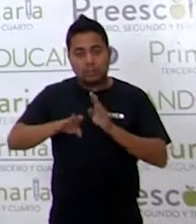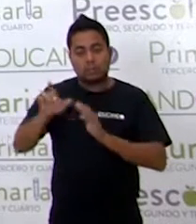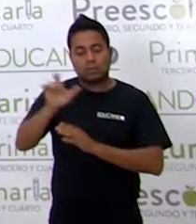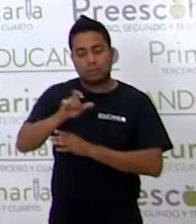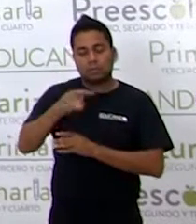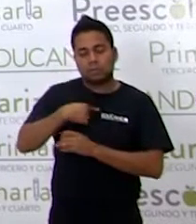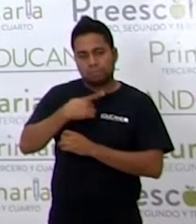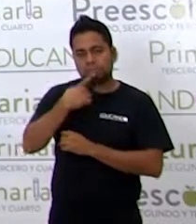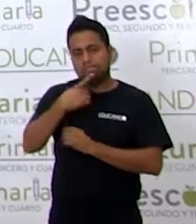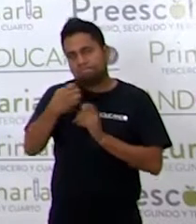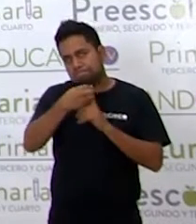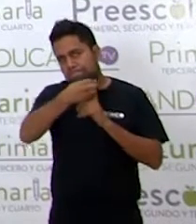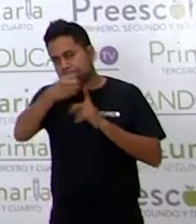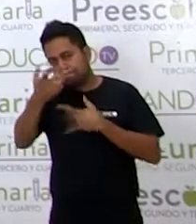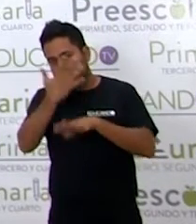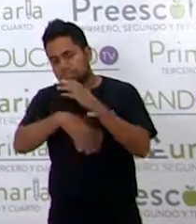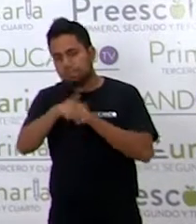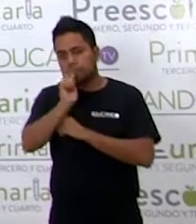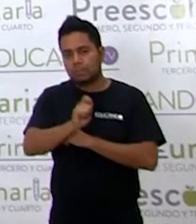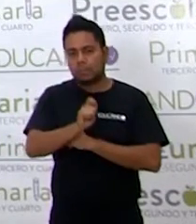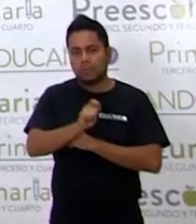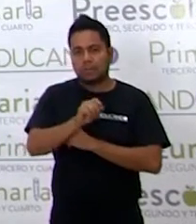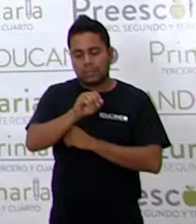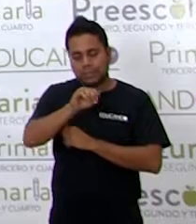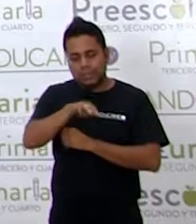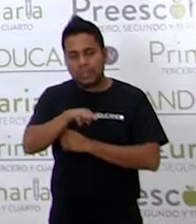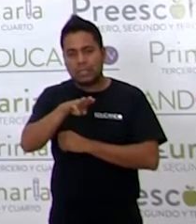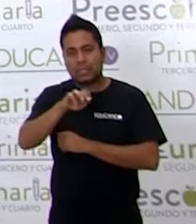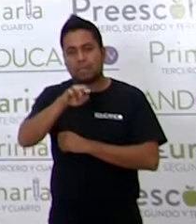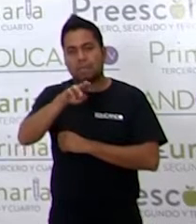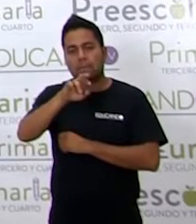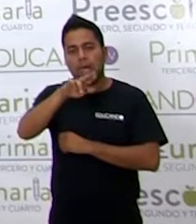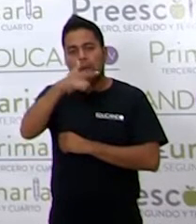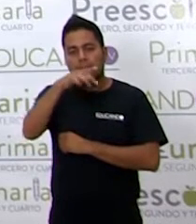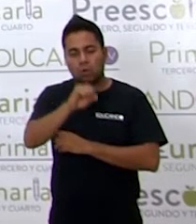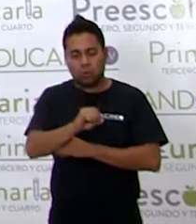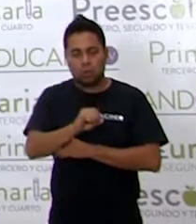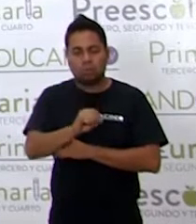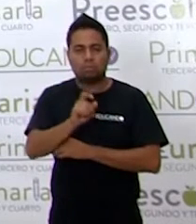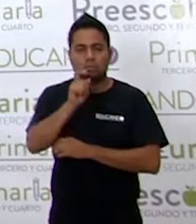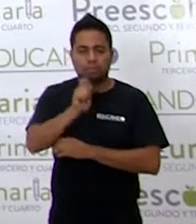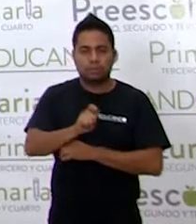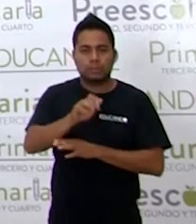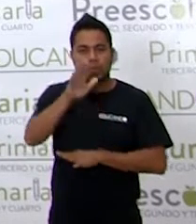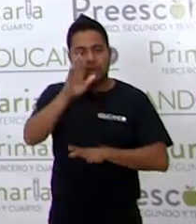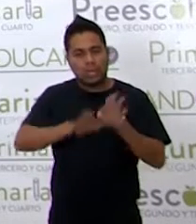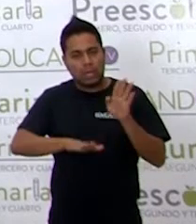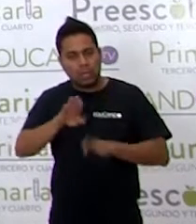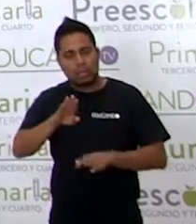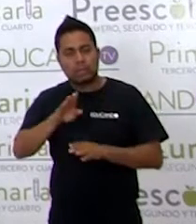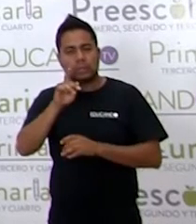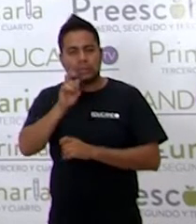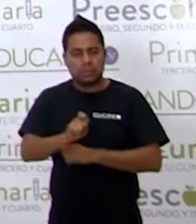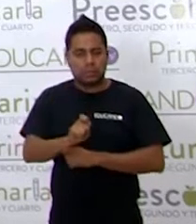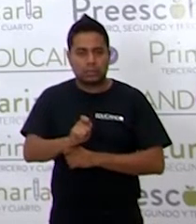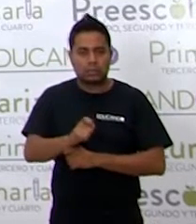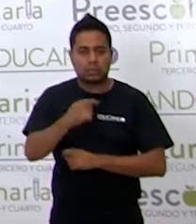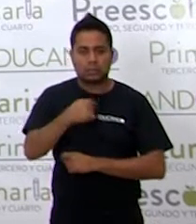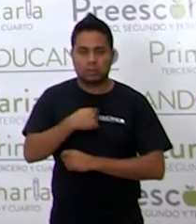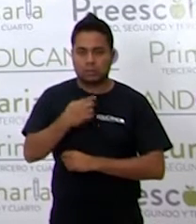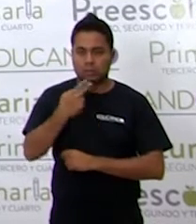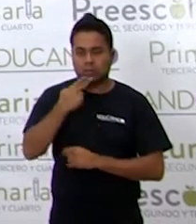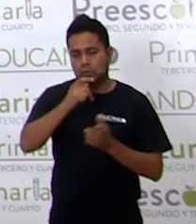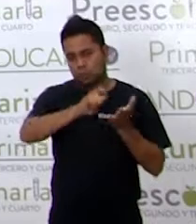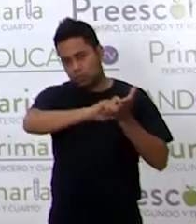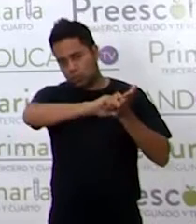decimos Frases Como Sin embargo Generalmente Llevamos O Utilizamos Una